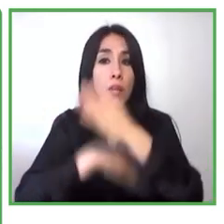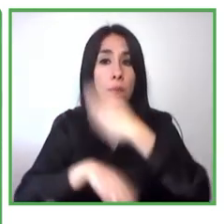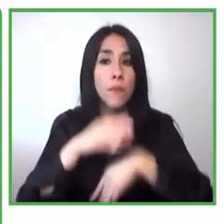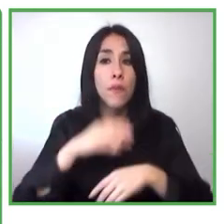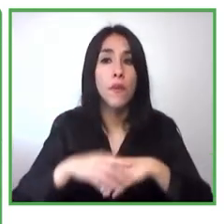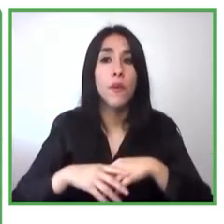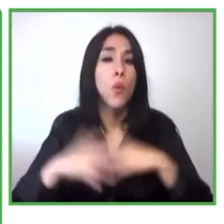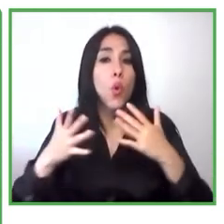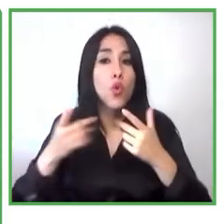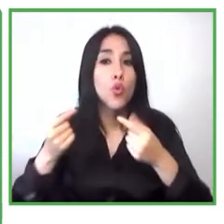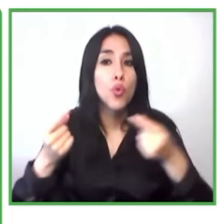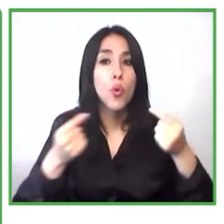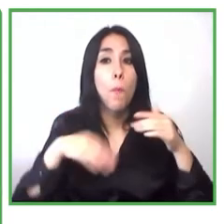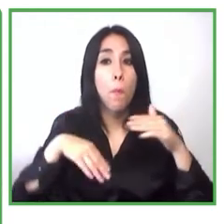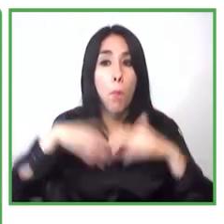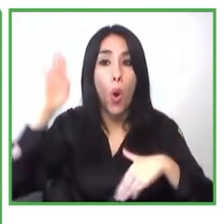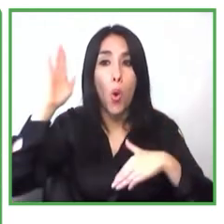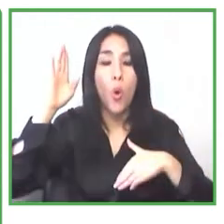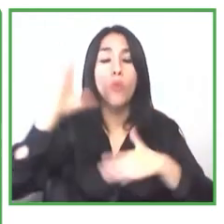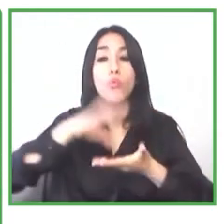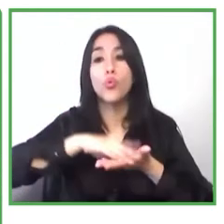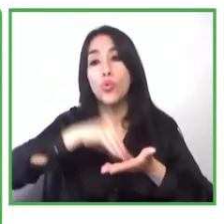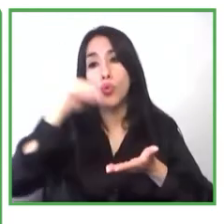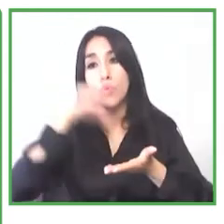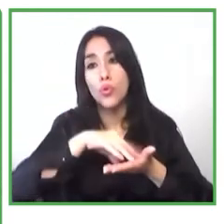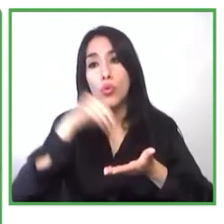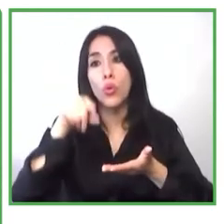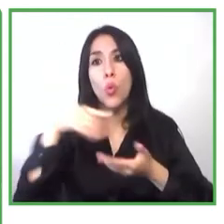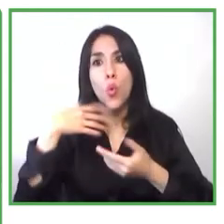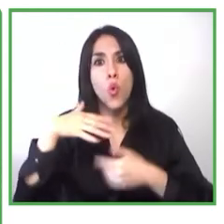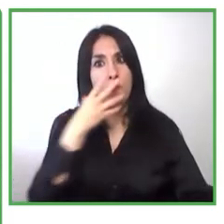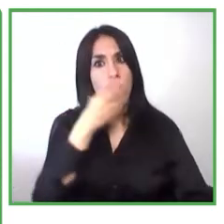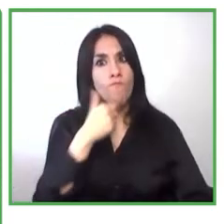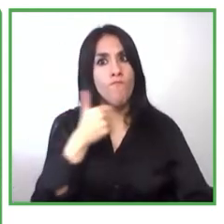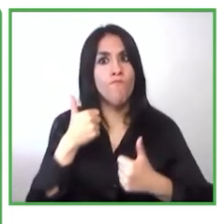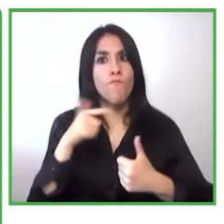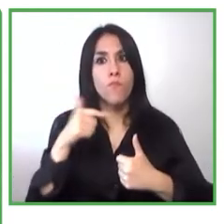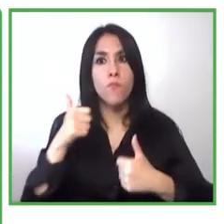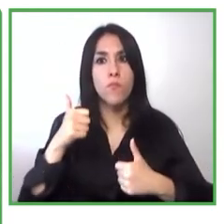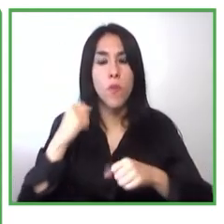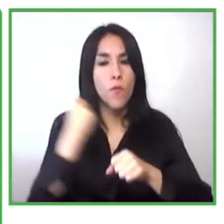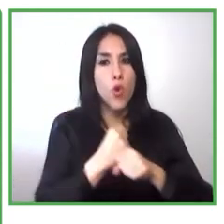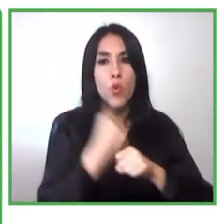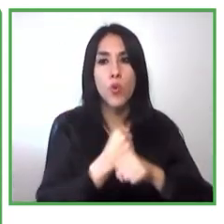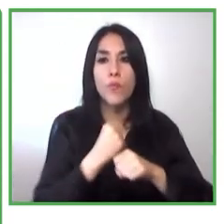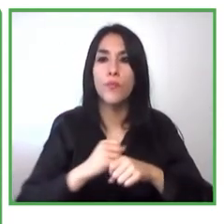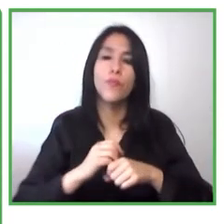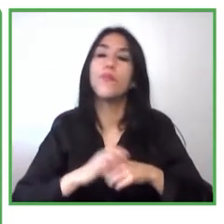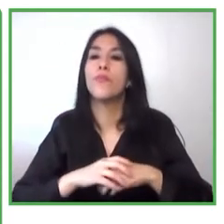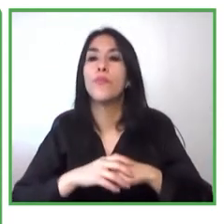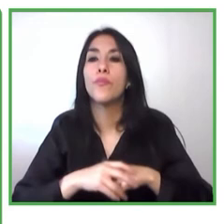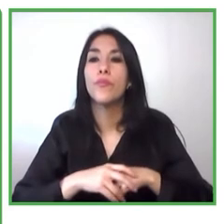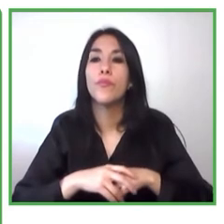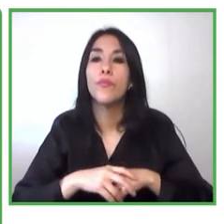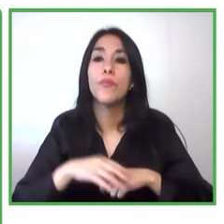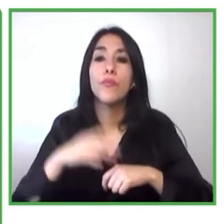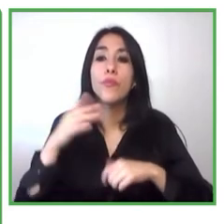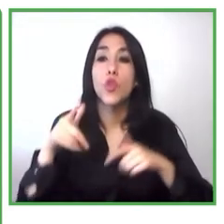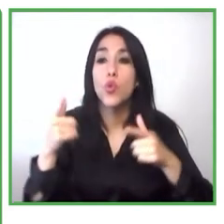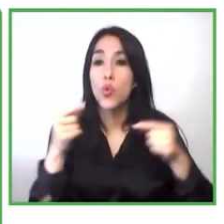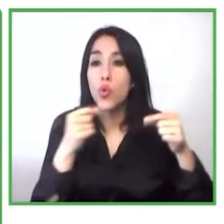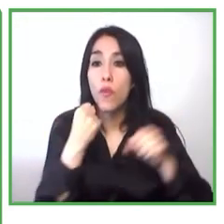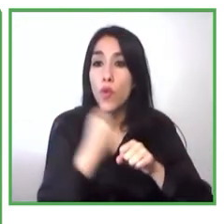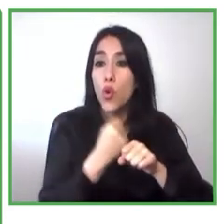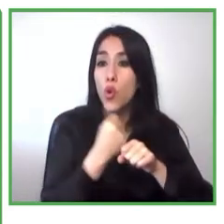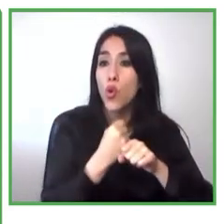que fueron súper enriquecedores estos talleres desarrollamos herramientas bien innovadoras distintas y por ejemplo justo